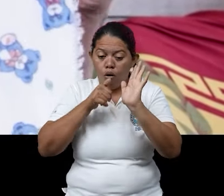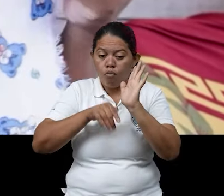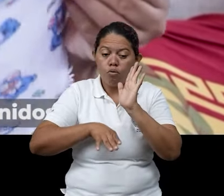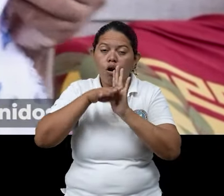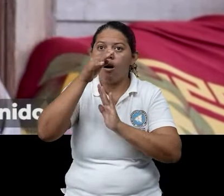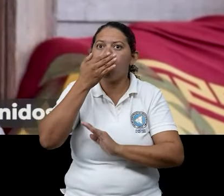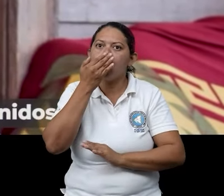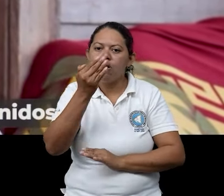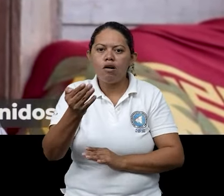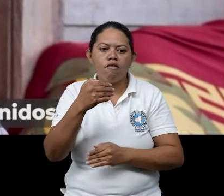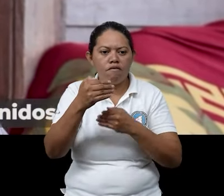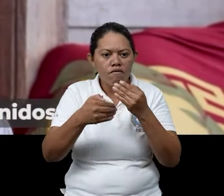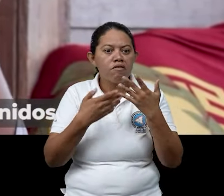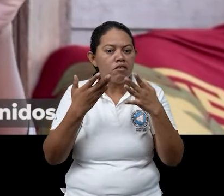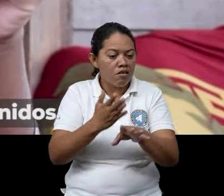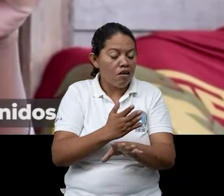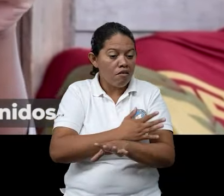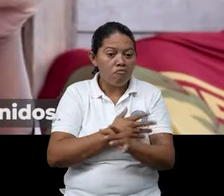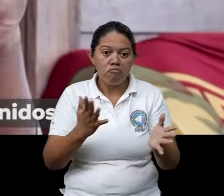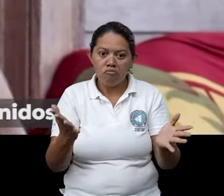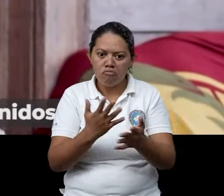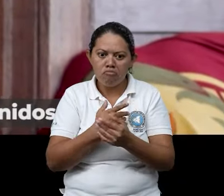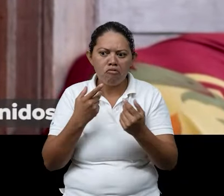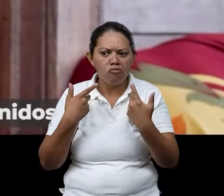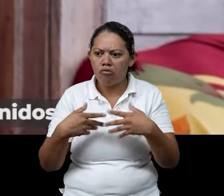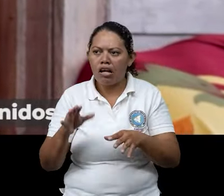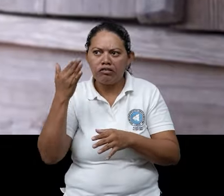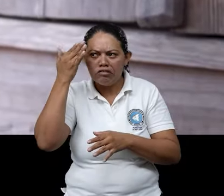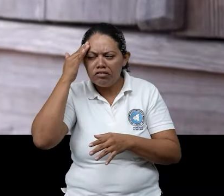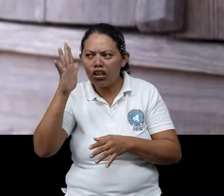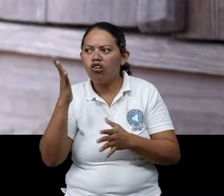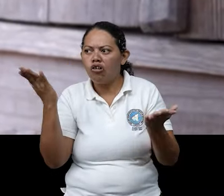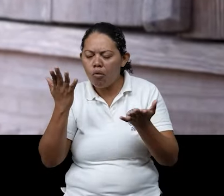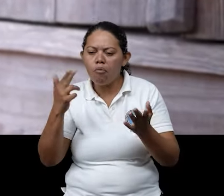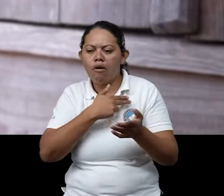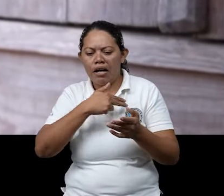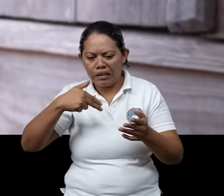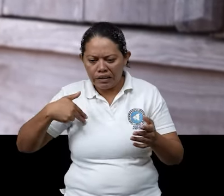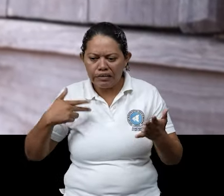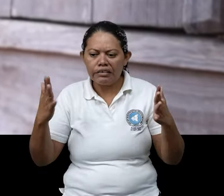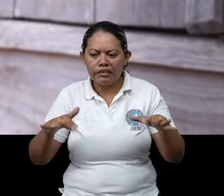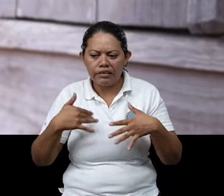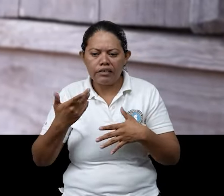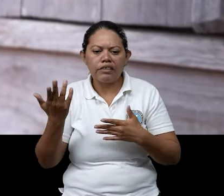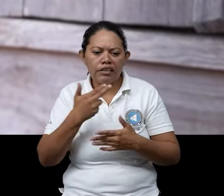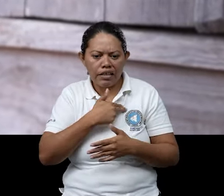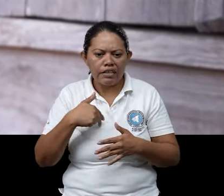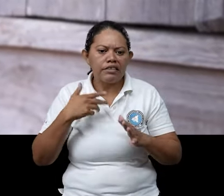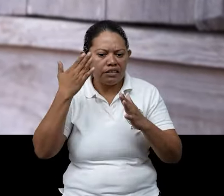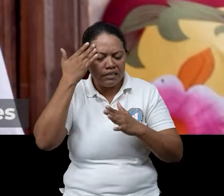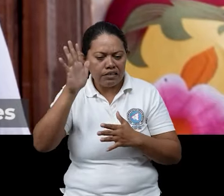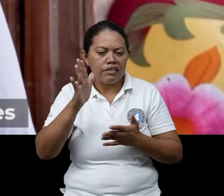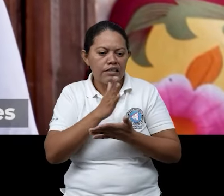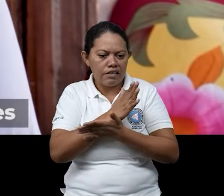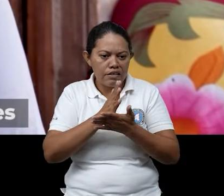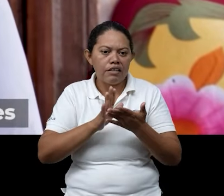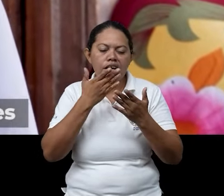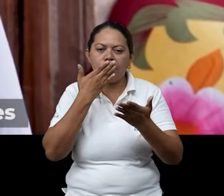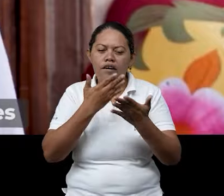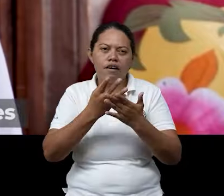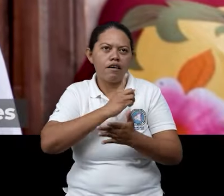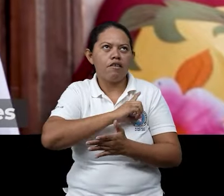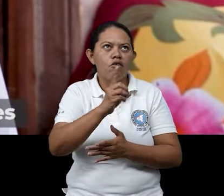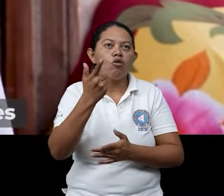qué es lo bueno? Que estos fenómenos ya no nos toman desprevenidos. Así es. Todos sabemos qué hacer. Gracias a Dios,